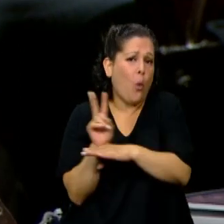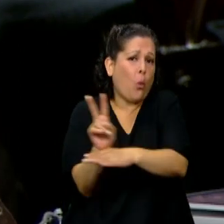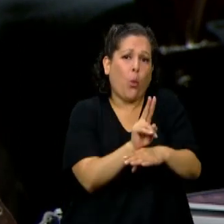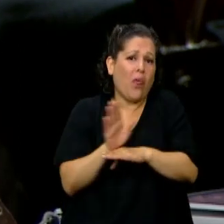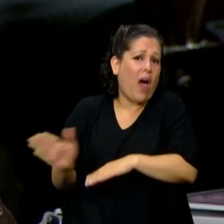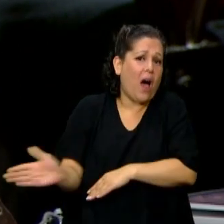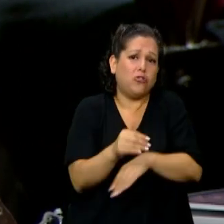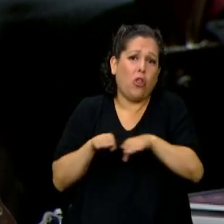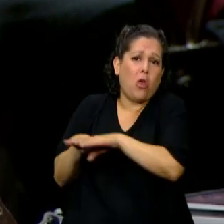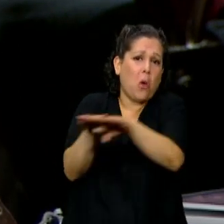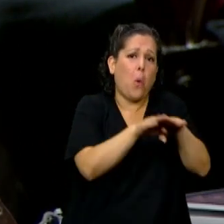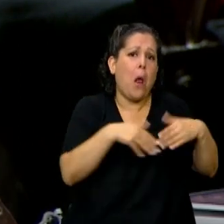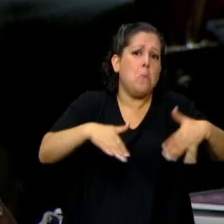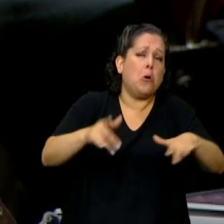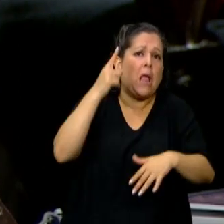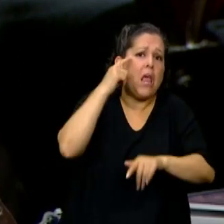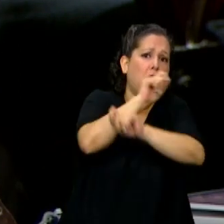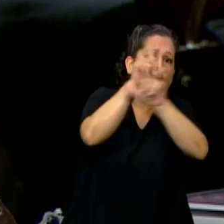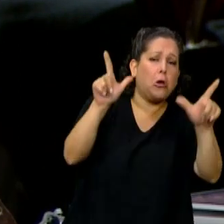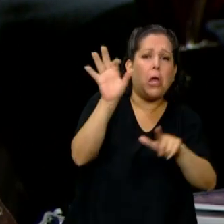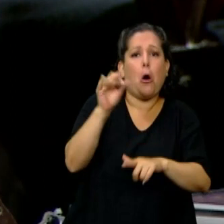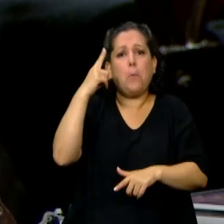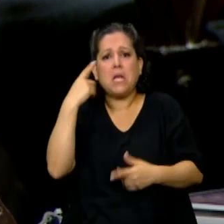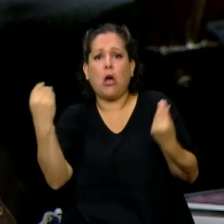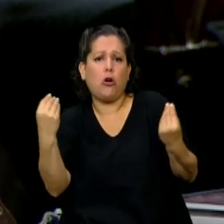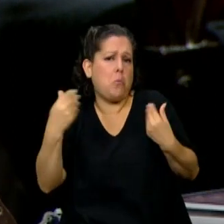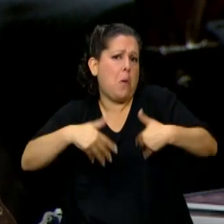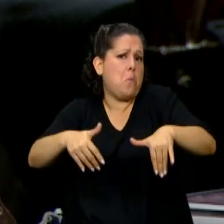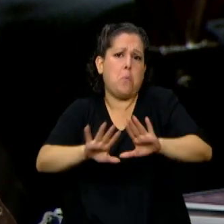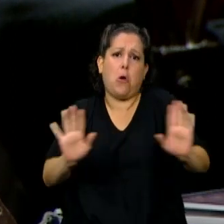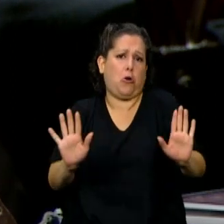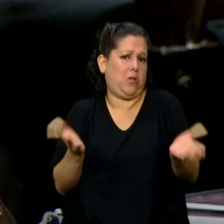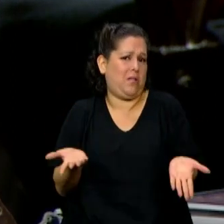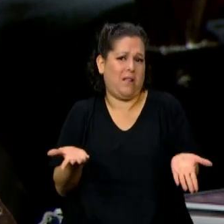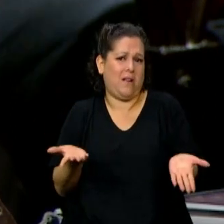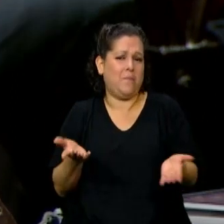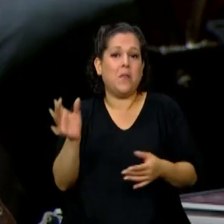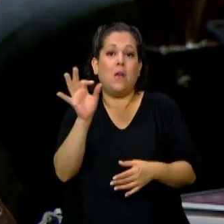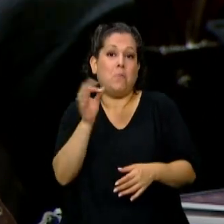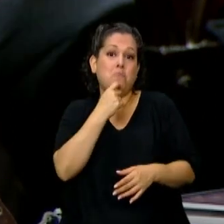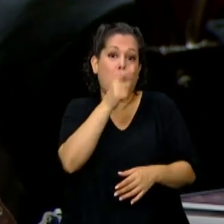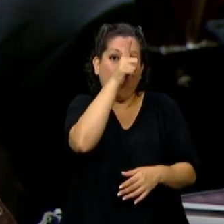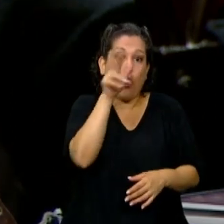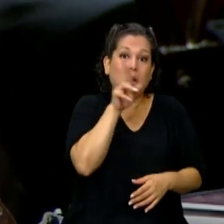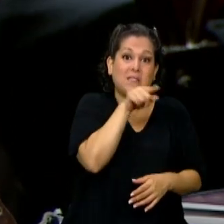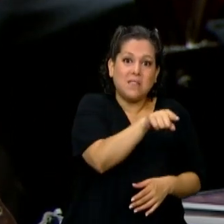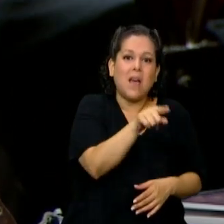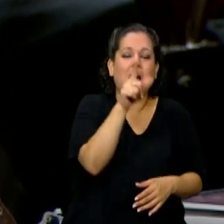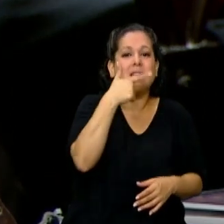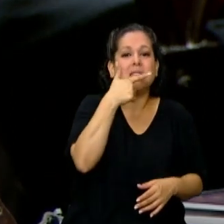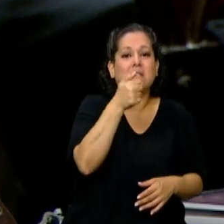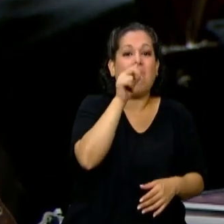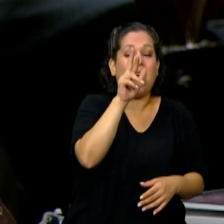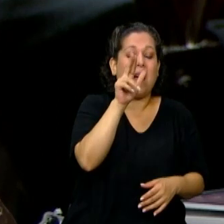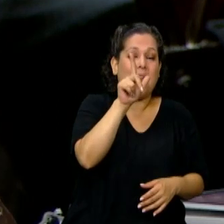importarles cómo pensamos o qué pensamos. Y en ocasiones, como las del oficial Salazar, hasta dejan su vida por